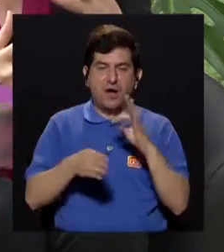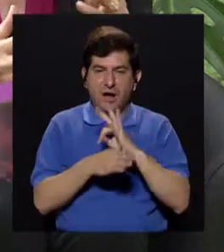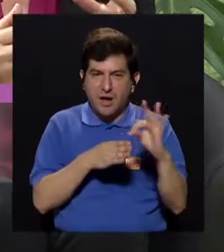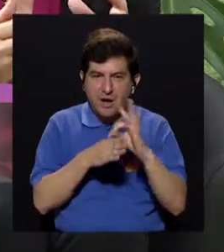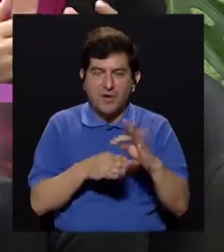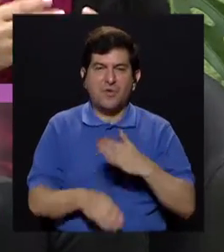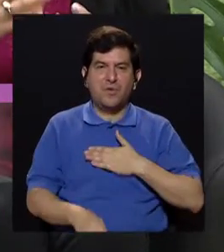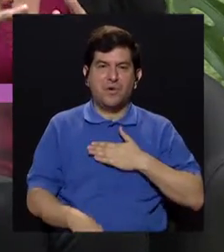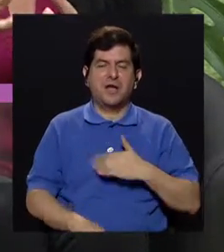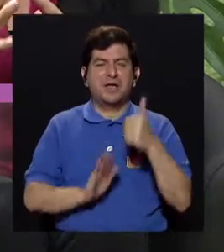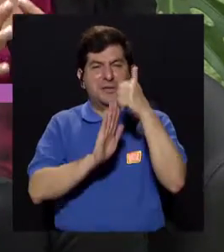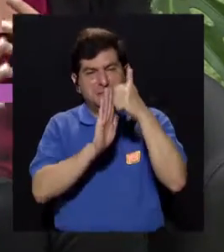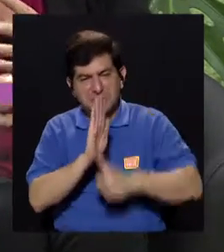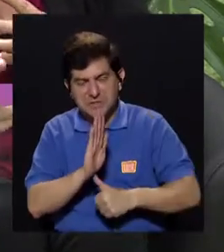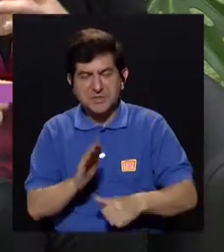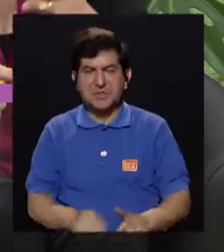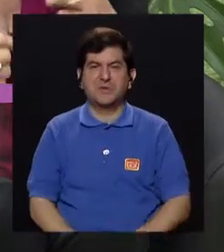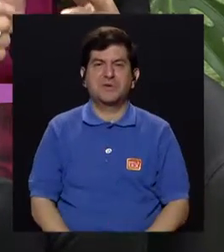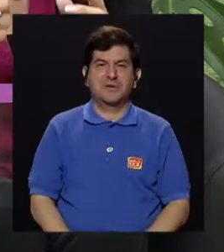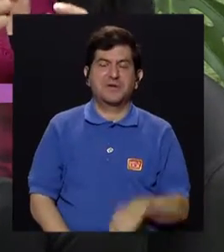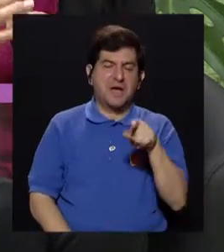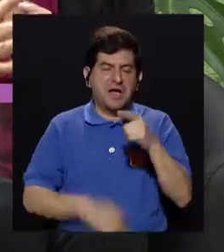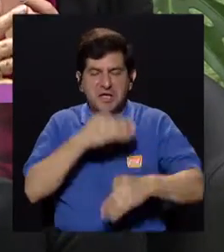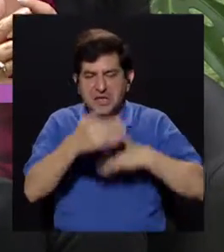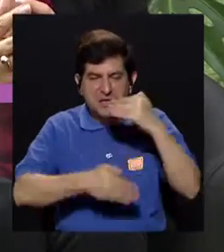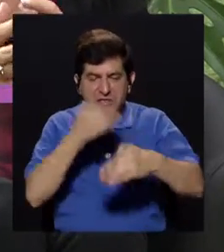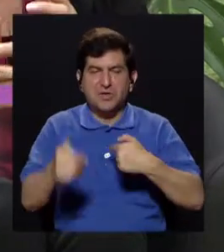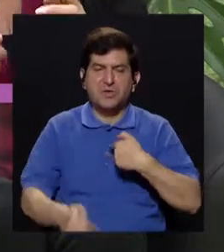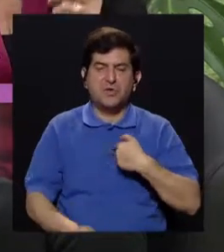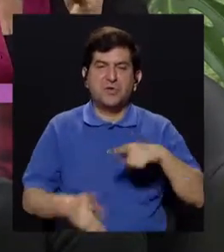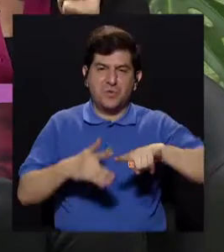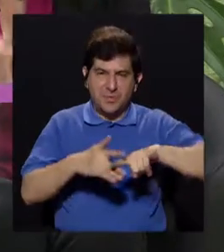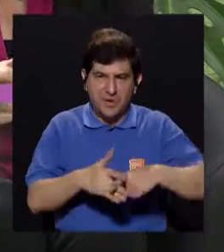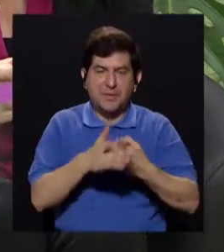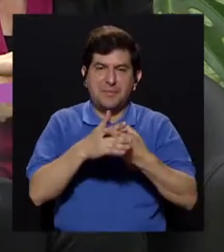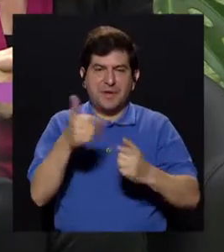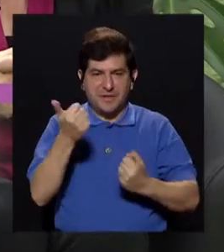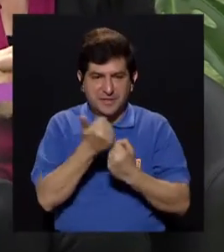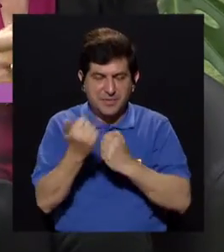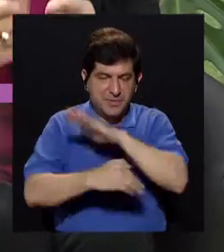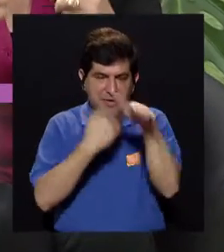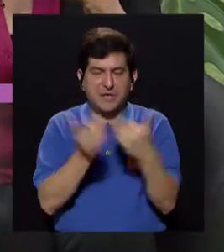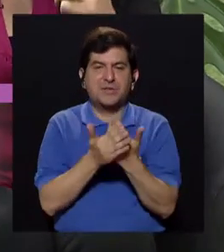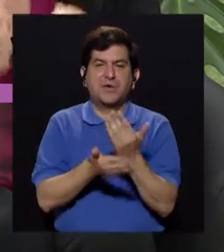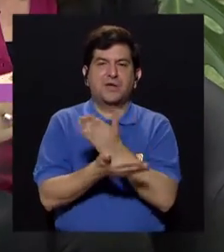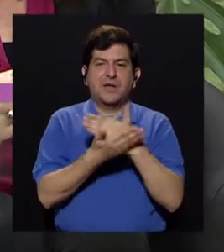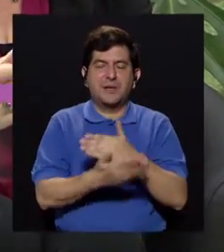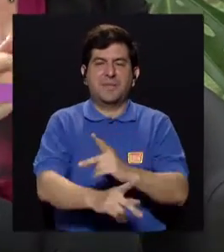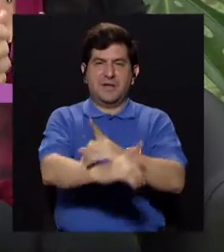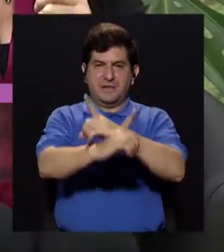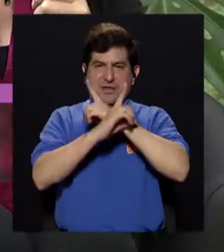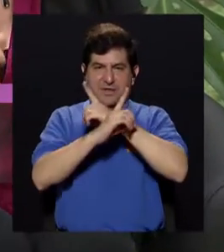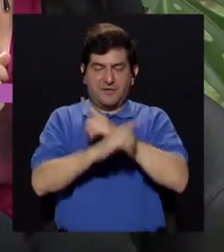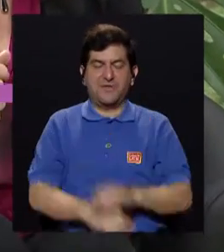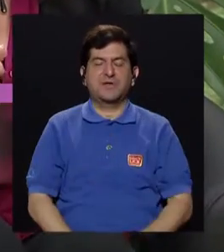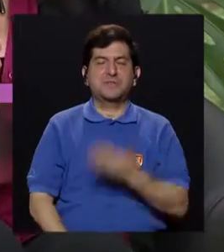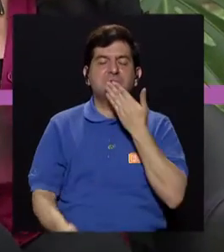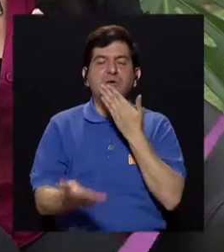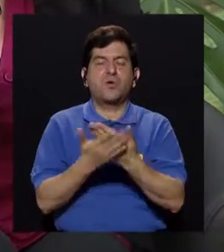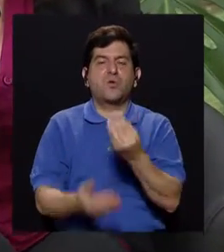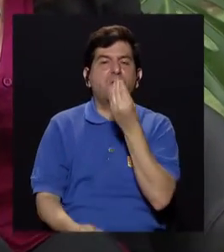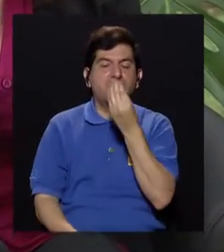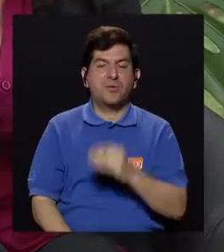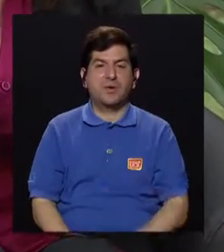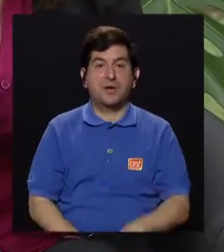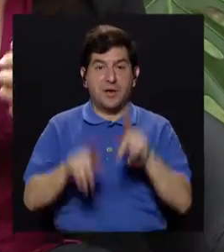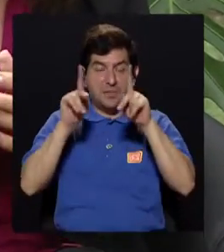en este tratamiento, me hicieron una gran cirugía y te viste en este proceso. Y entonces uno empieza a reforzar toda la parte inmune con una buena dieta.